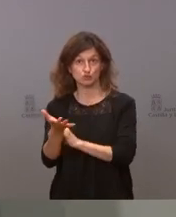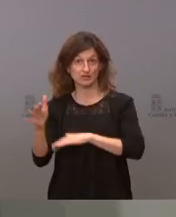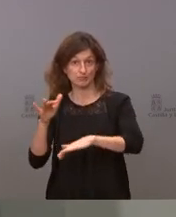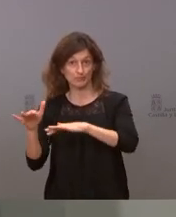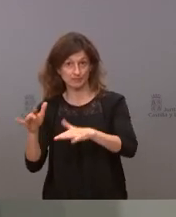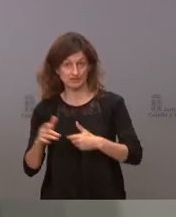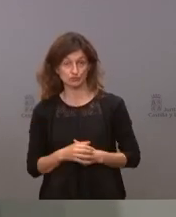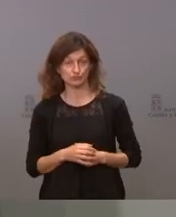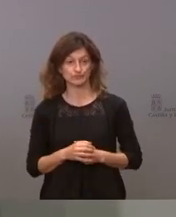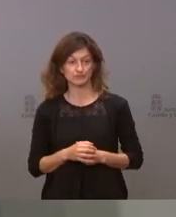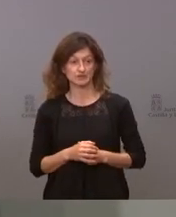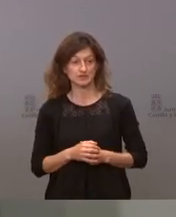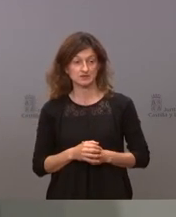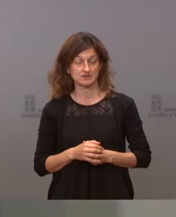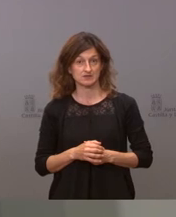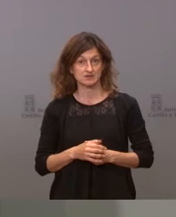cuando esto ocurra y haya